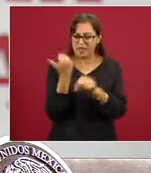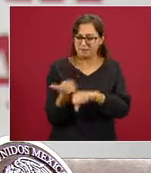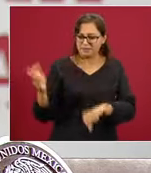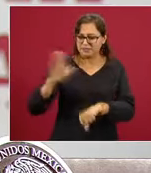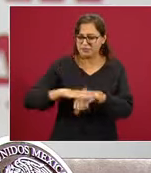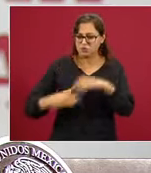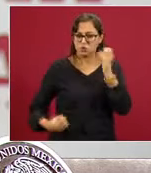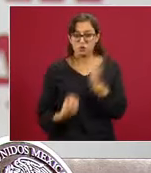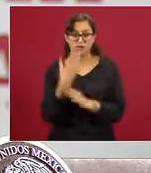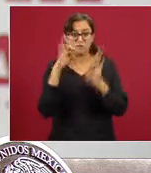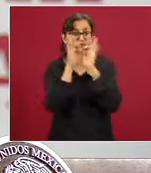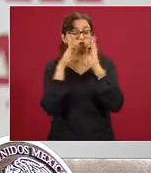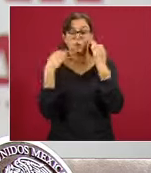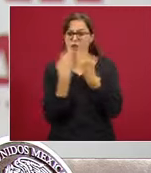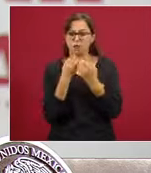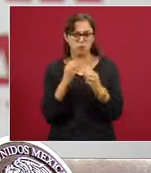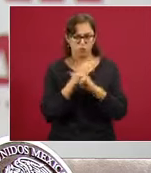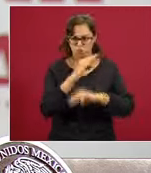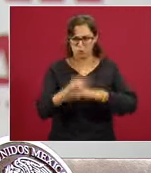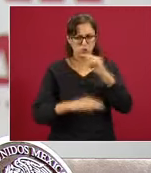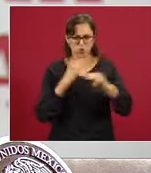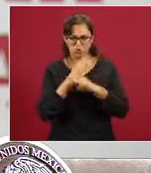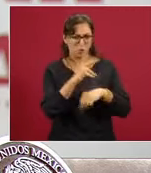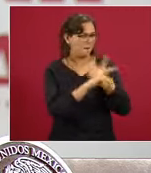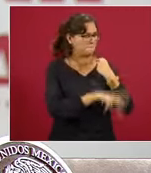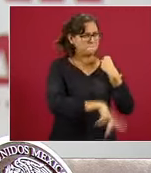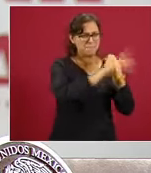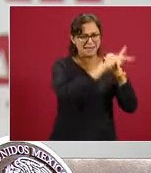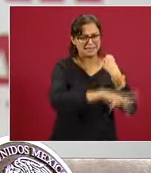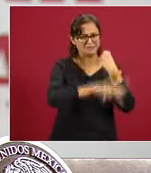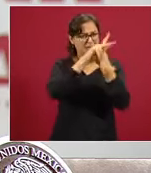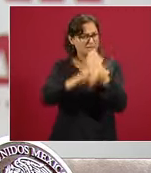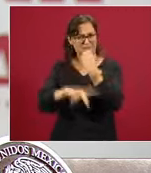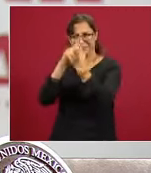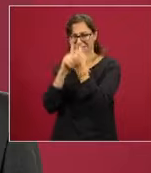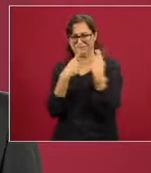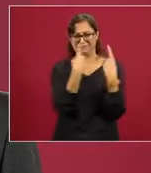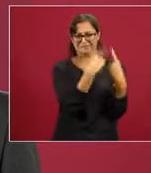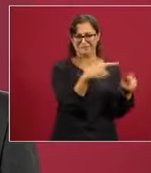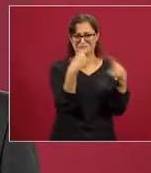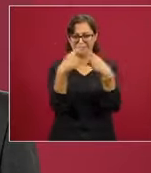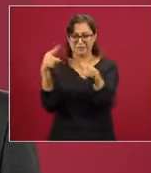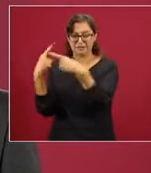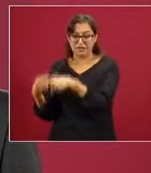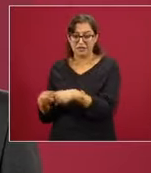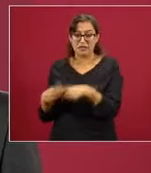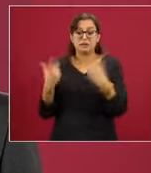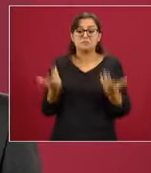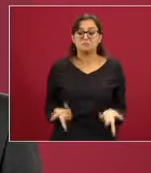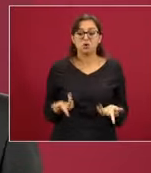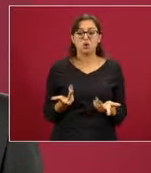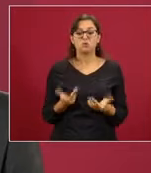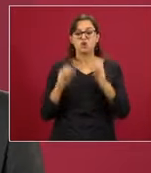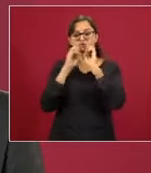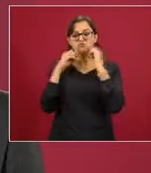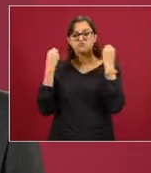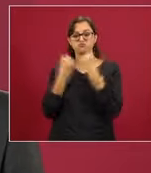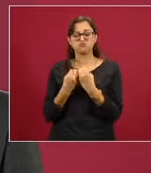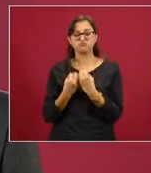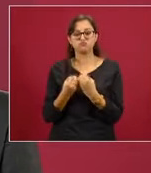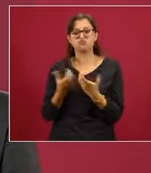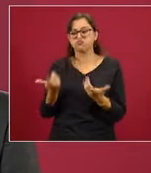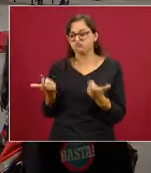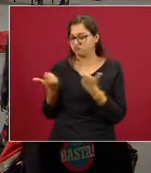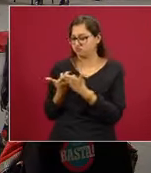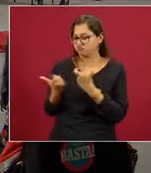en muchísimos países del mundo. Estos cambios estructurales fueron impulsados desde organismos financieros internacionales, como el